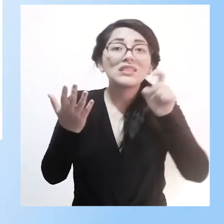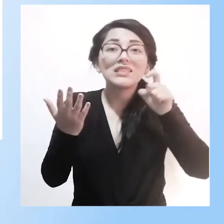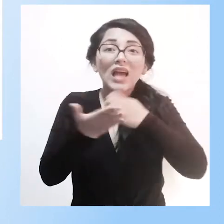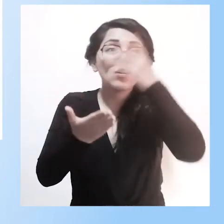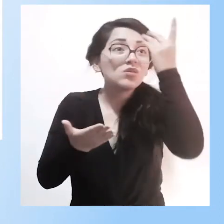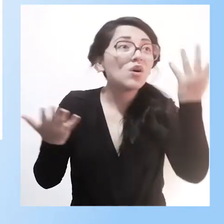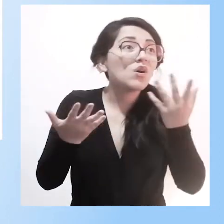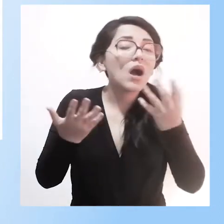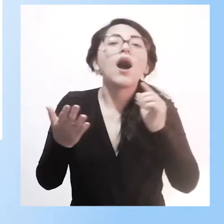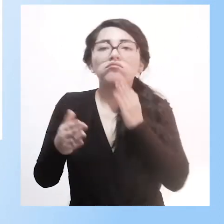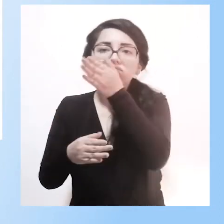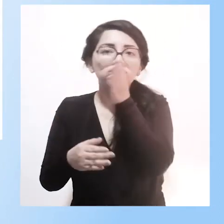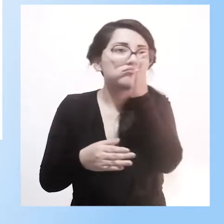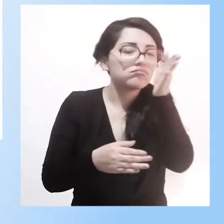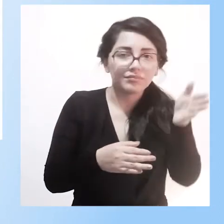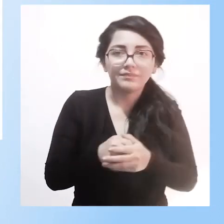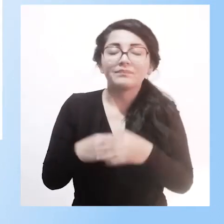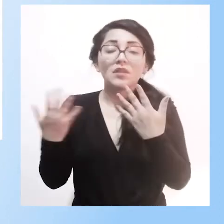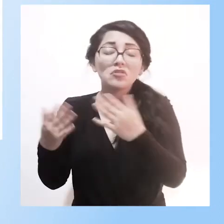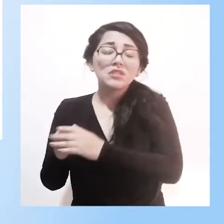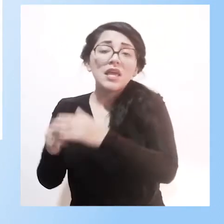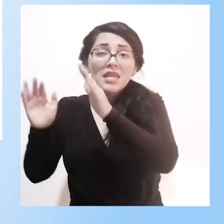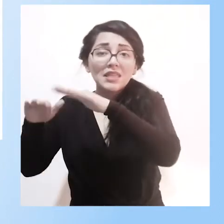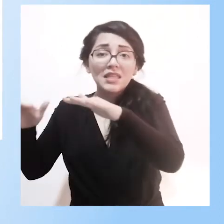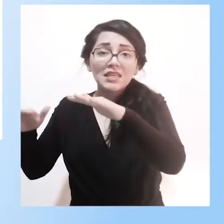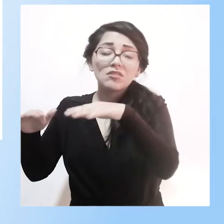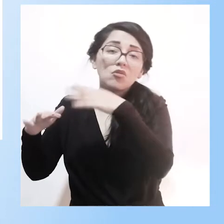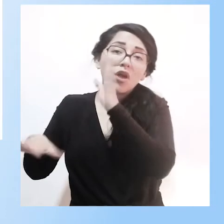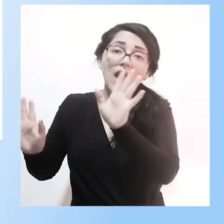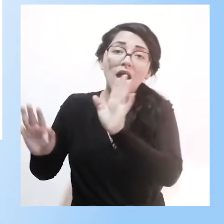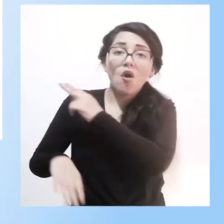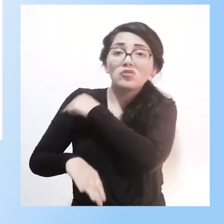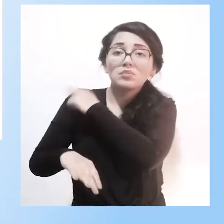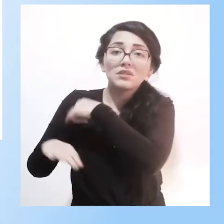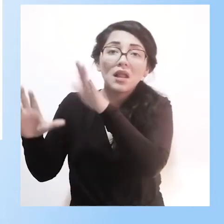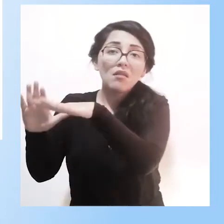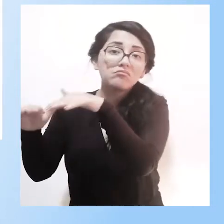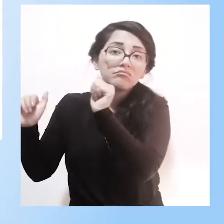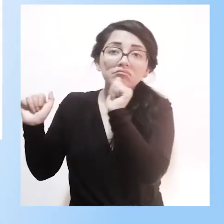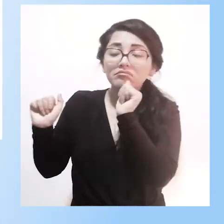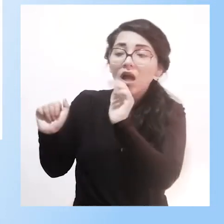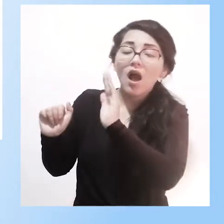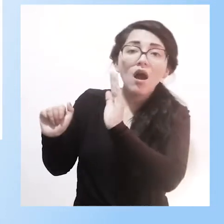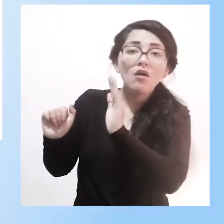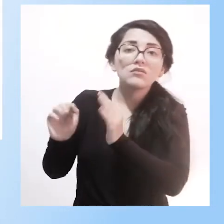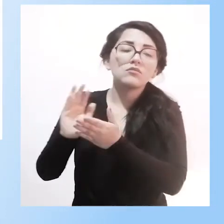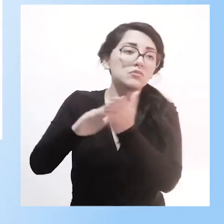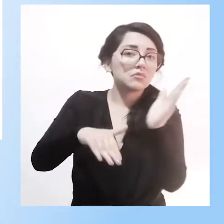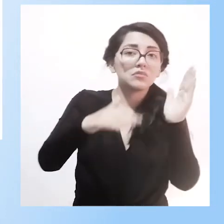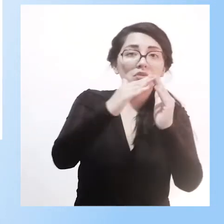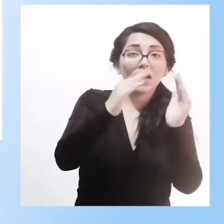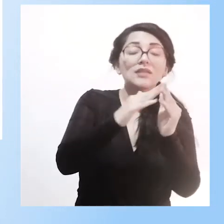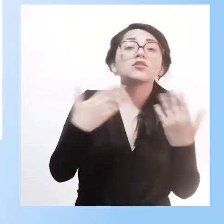Y por supuesto que después del alta, tenemos el apoyo permanente de los